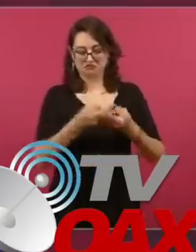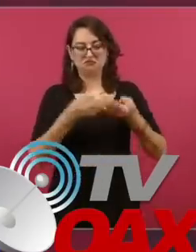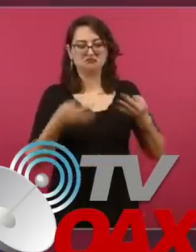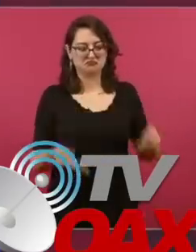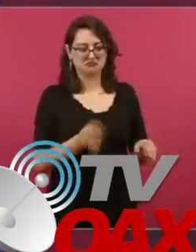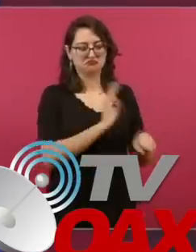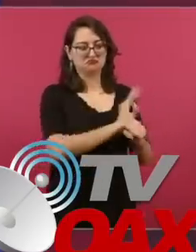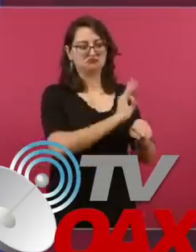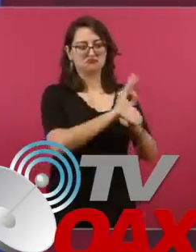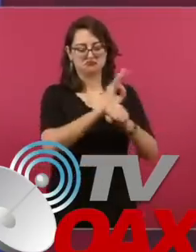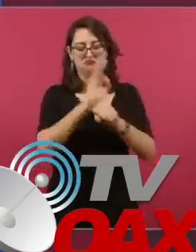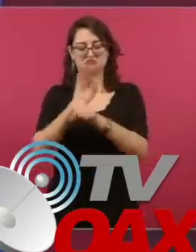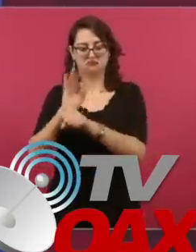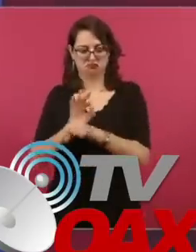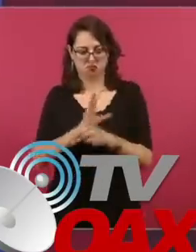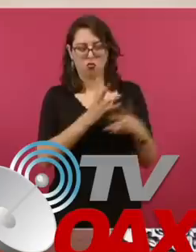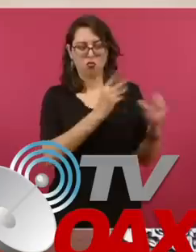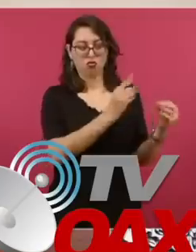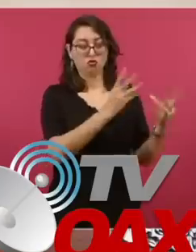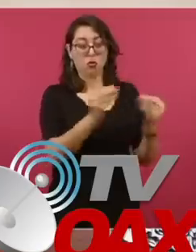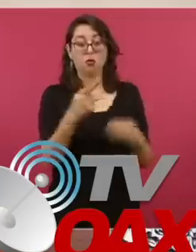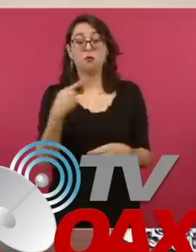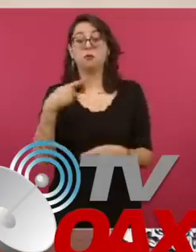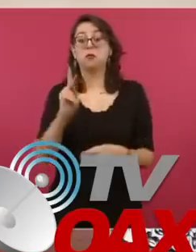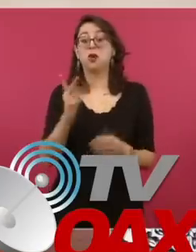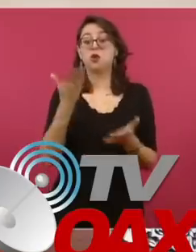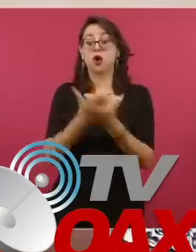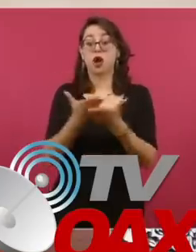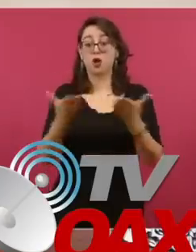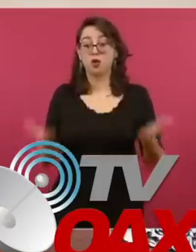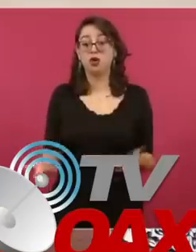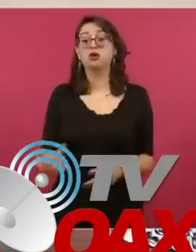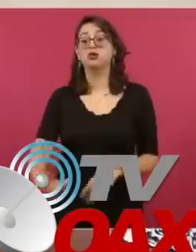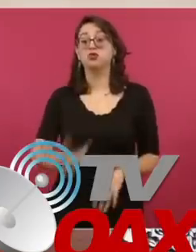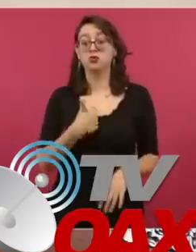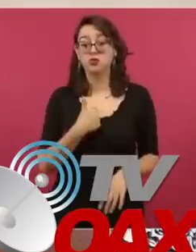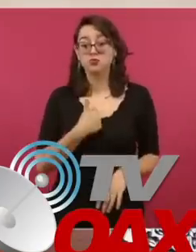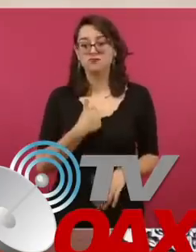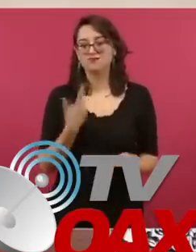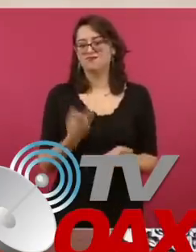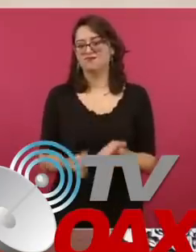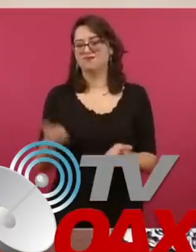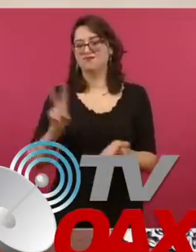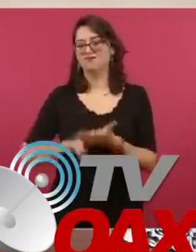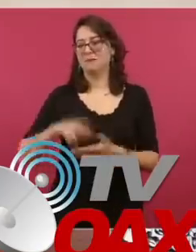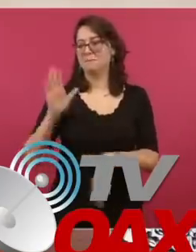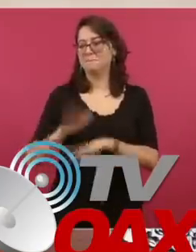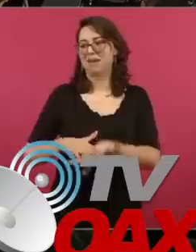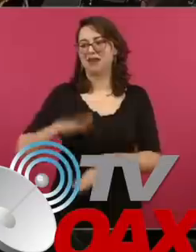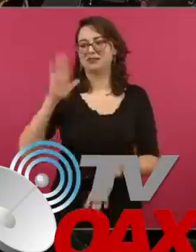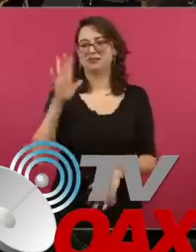deje más reservas naturales Protegidas en el país